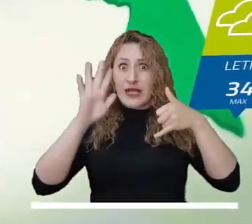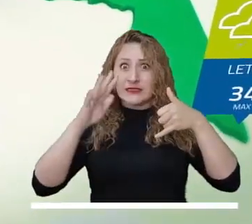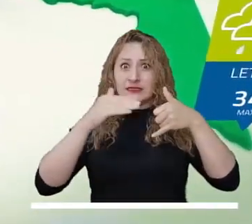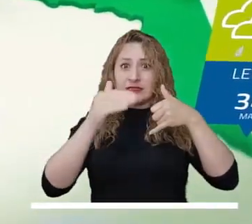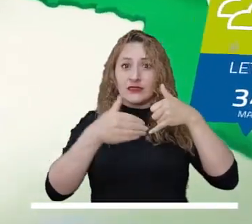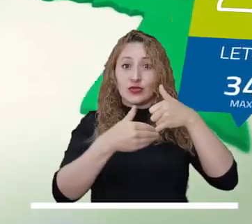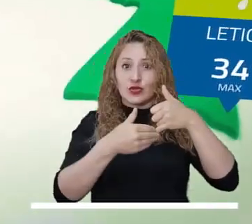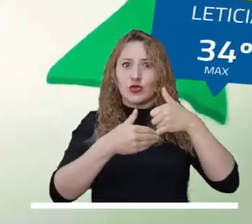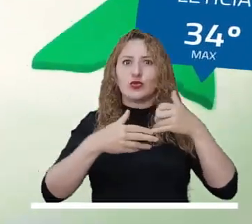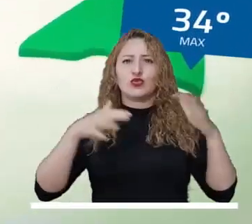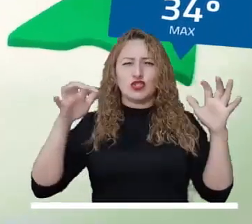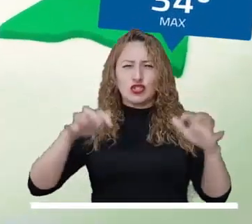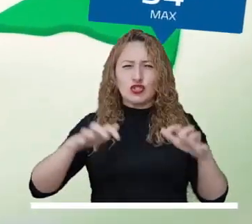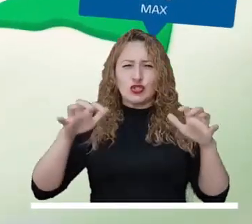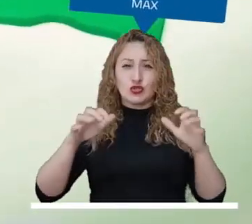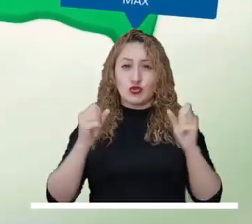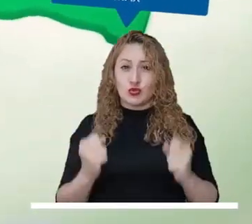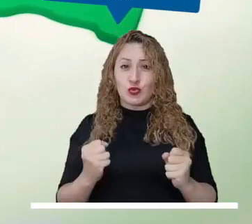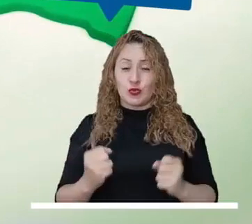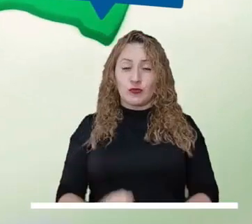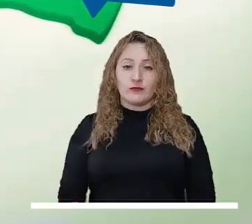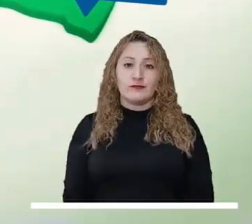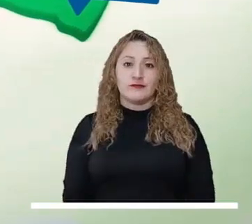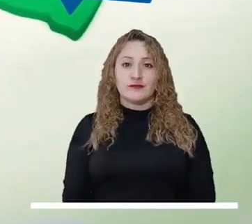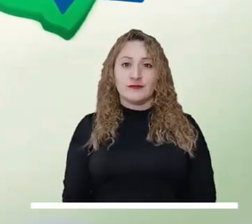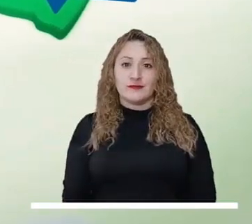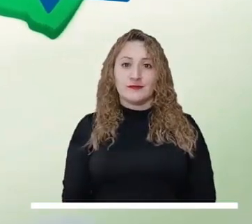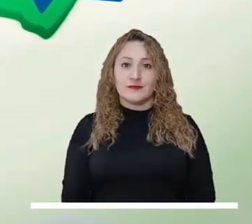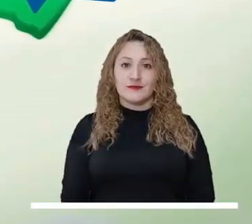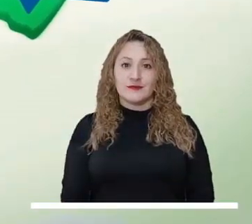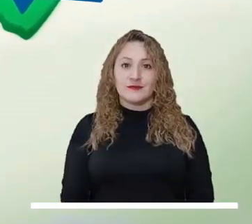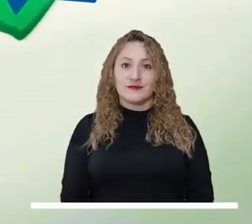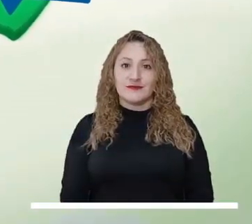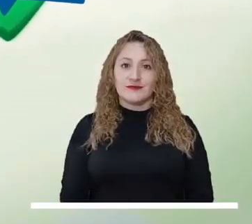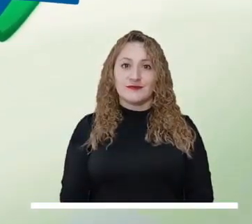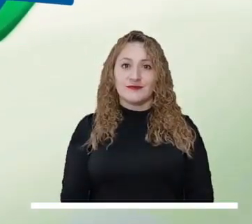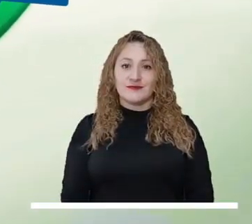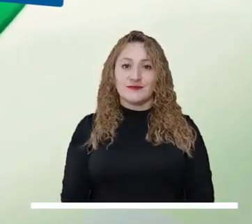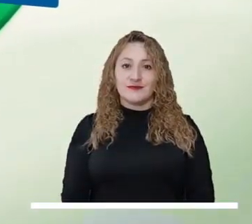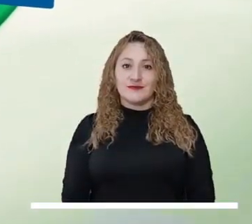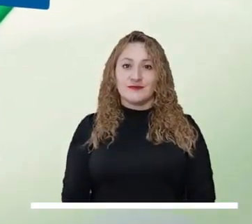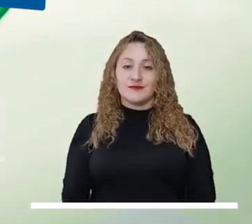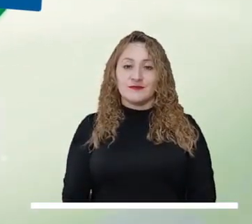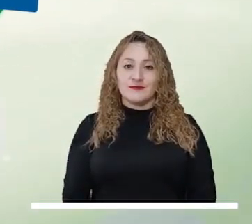Las nubes y las lluvias se tomarán el sur del país. Las más intensas se esperan en el centro de la región amazónica.